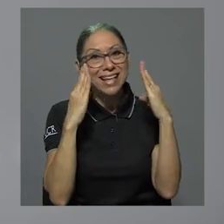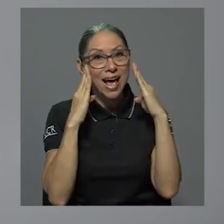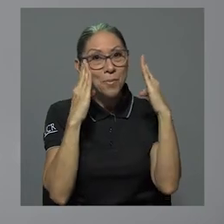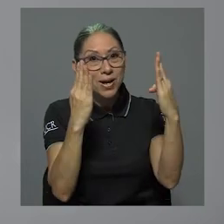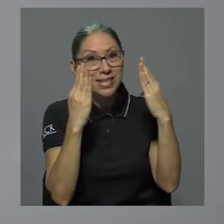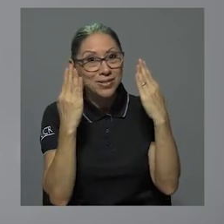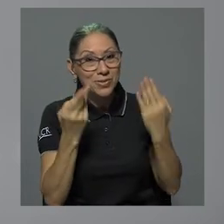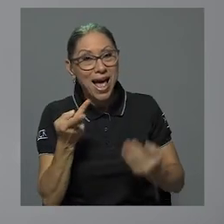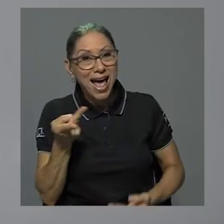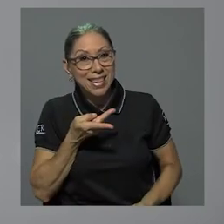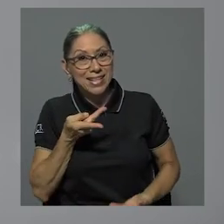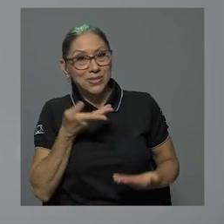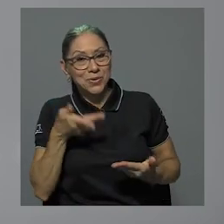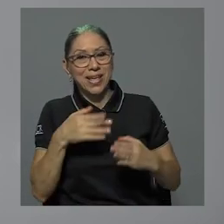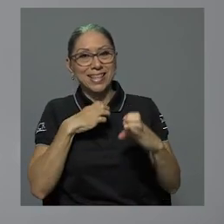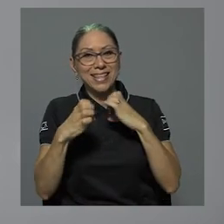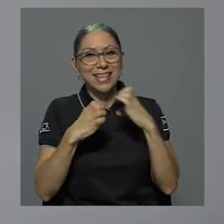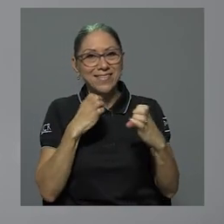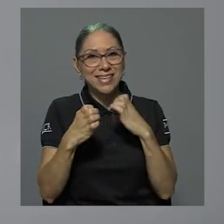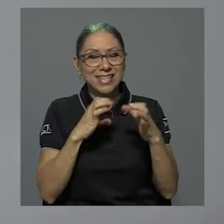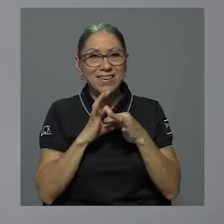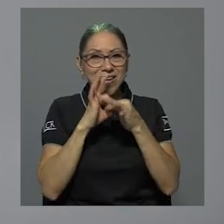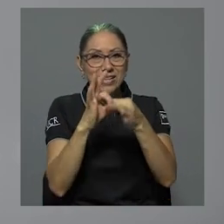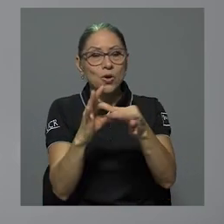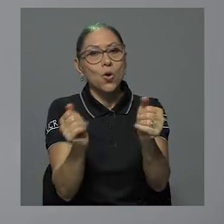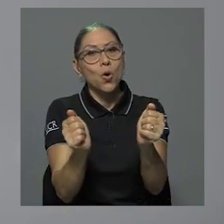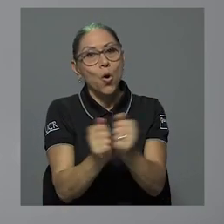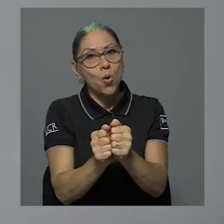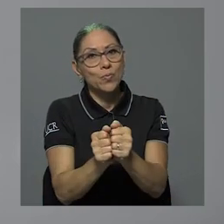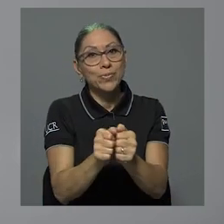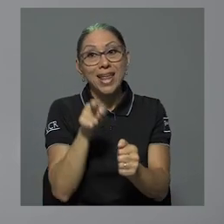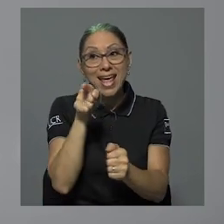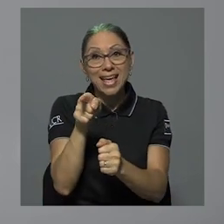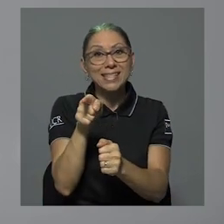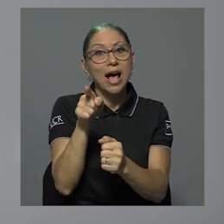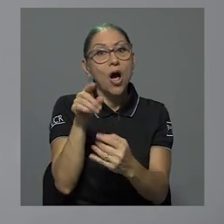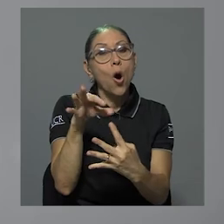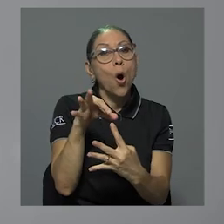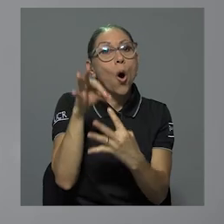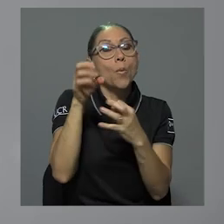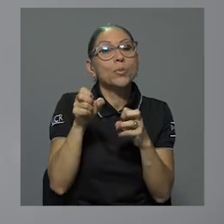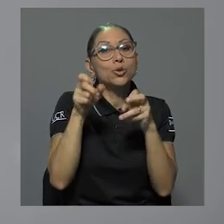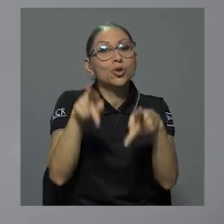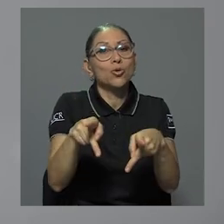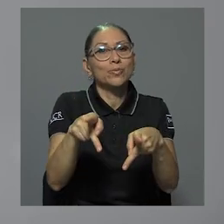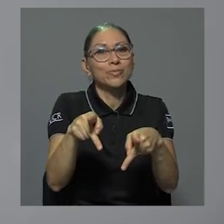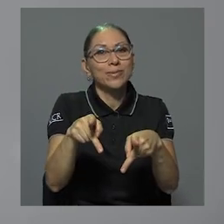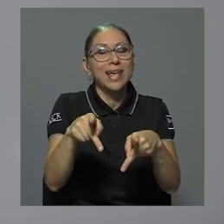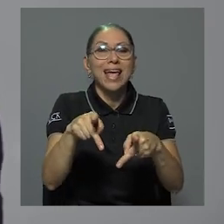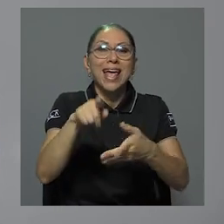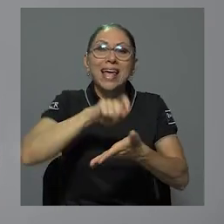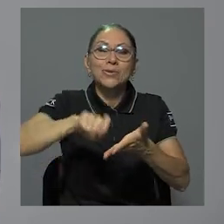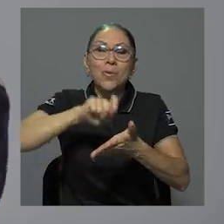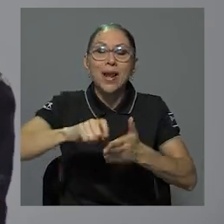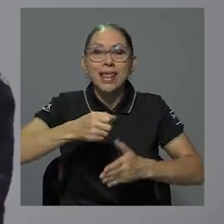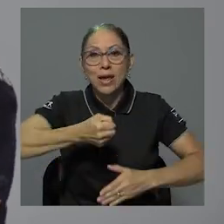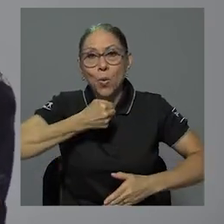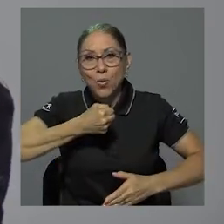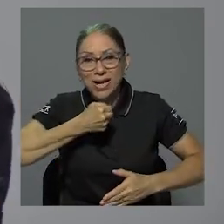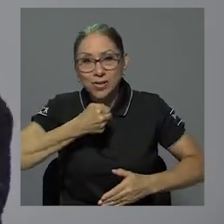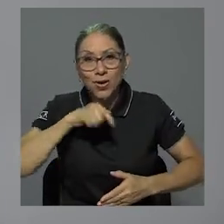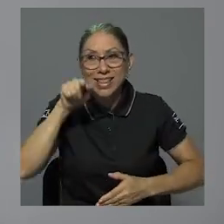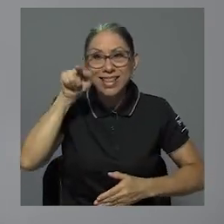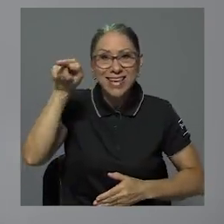José Luis y a mí en esta entrevista en relación con esta opción que está dando la Escuela de Ciencias de la Comunicación Colectiva allá al Caribe, en nuestro país.